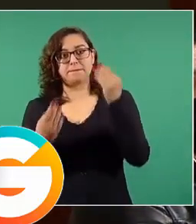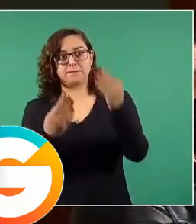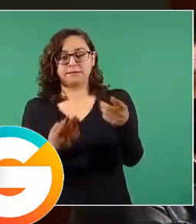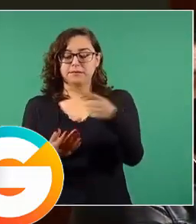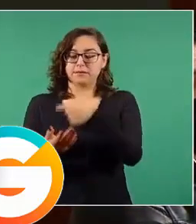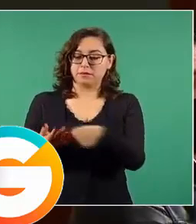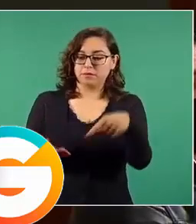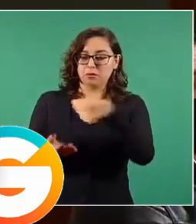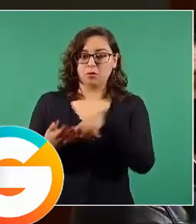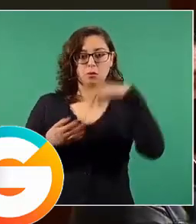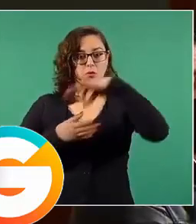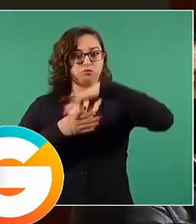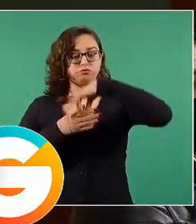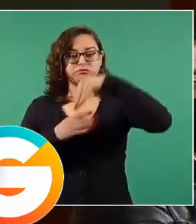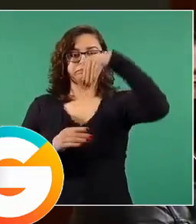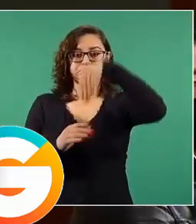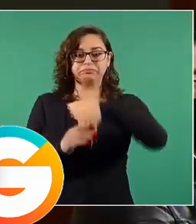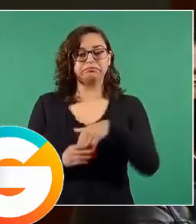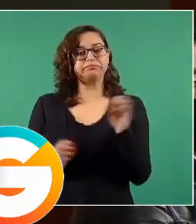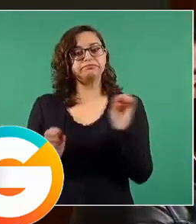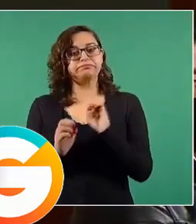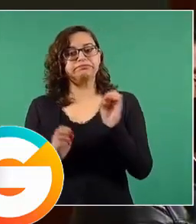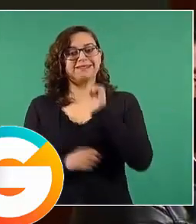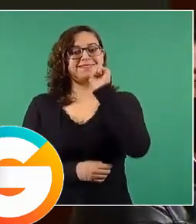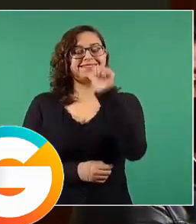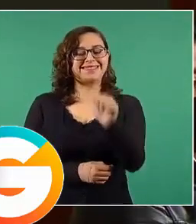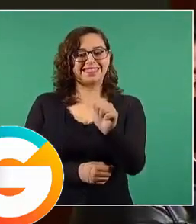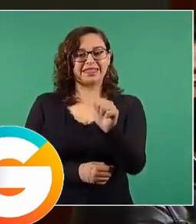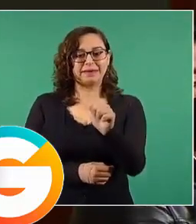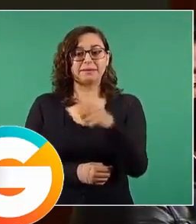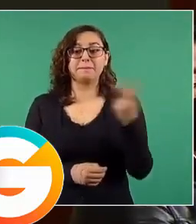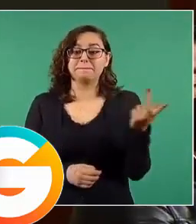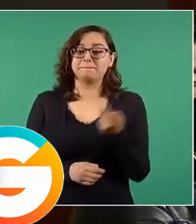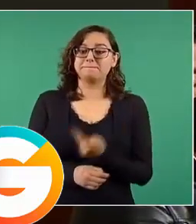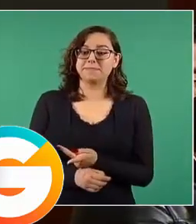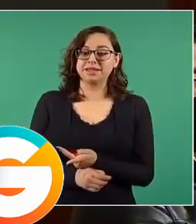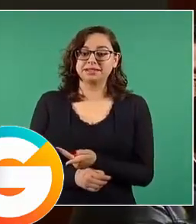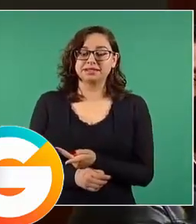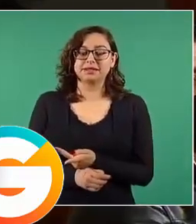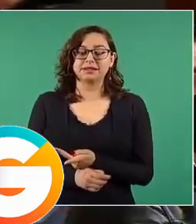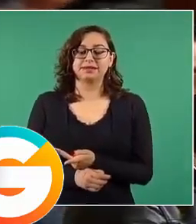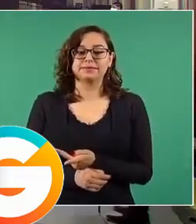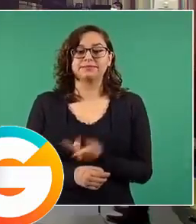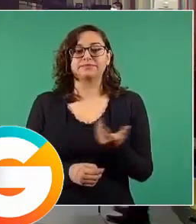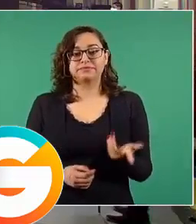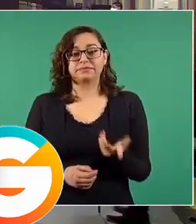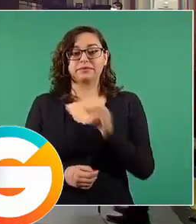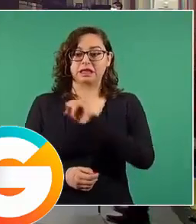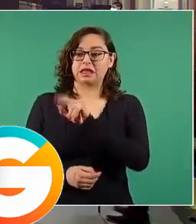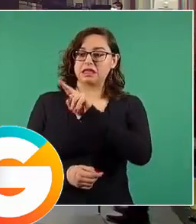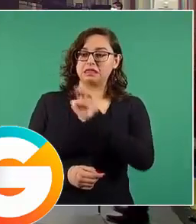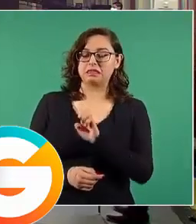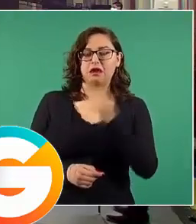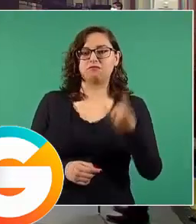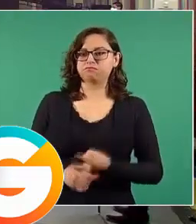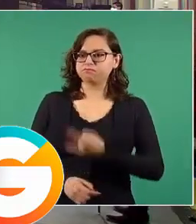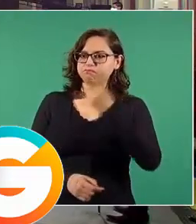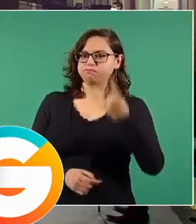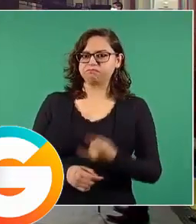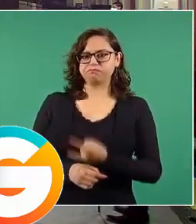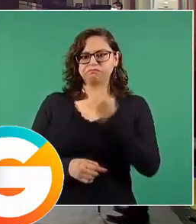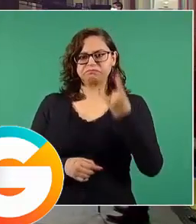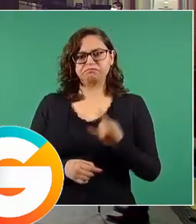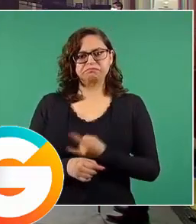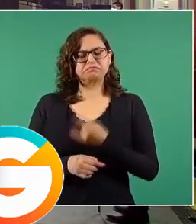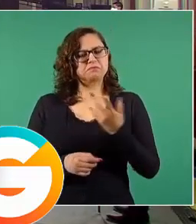Presidente, por las ineficiencias y confusiones del INE, pareciera, presidente,